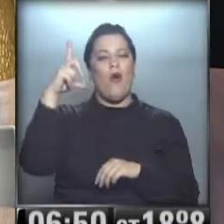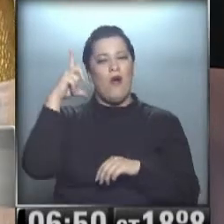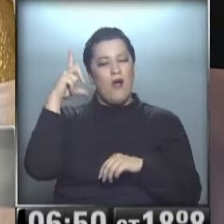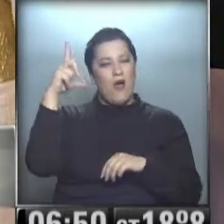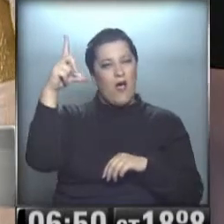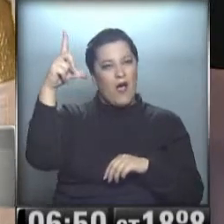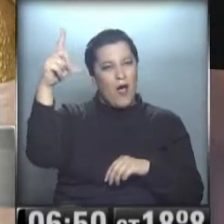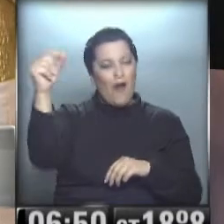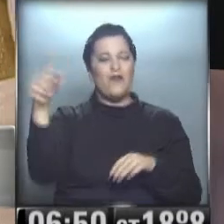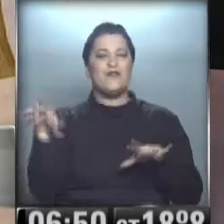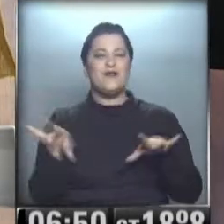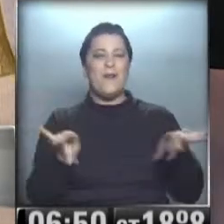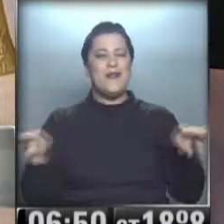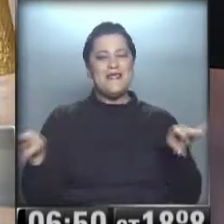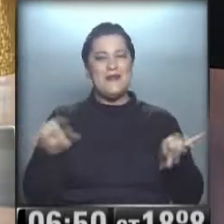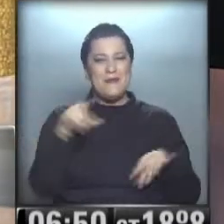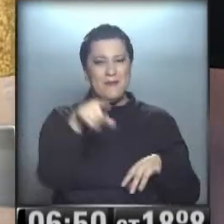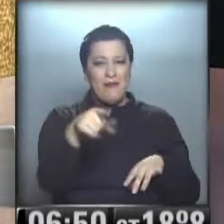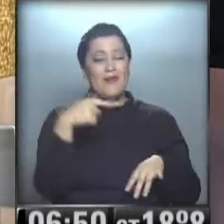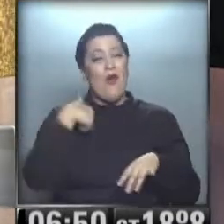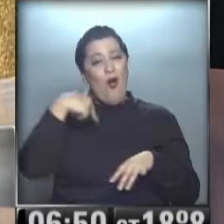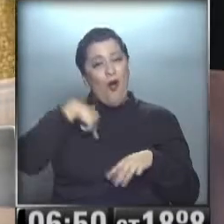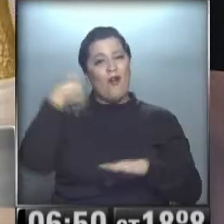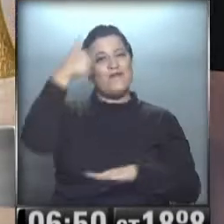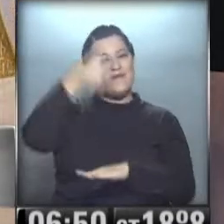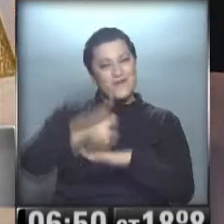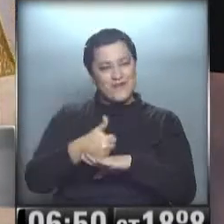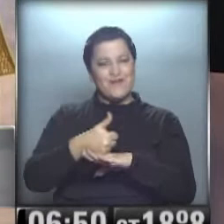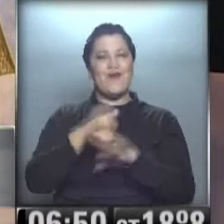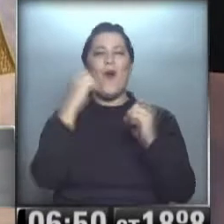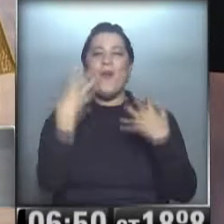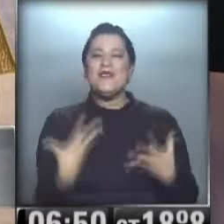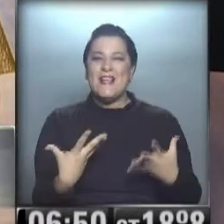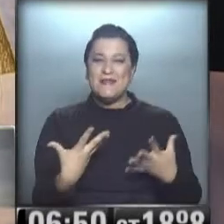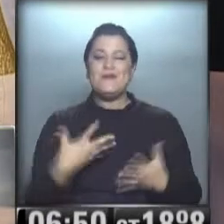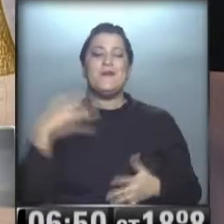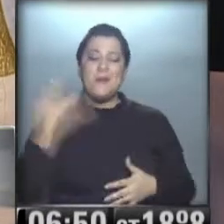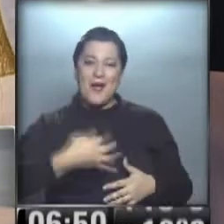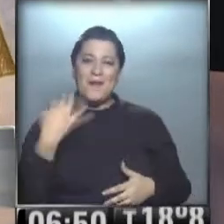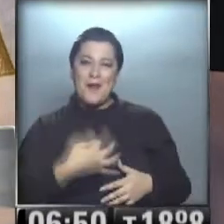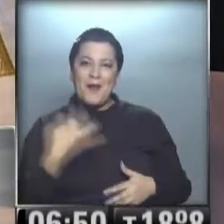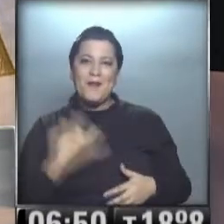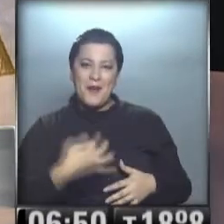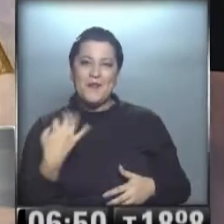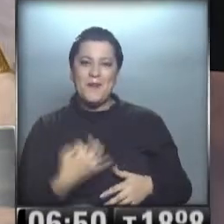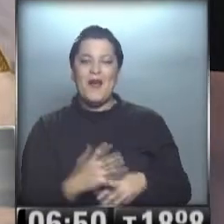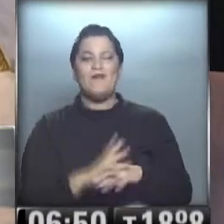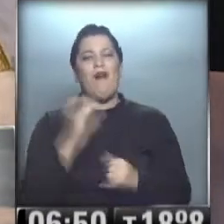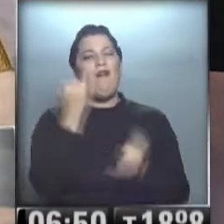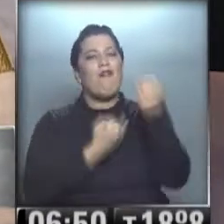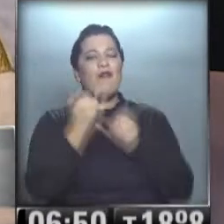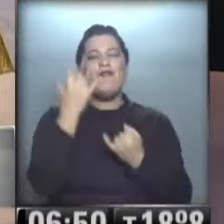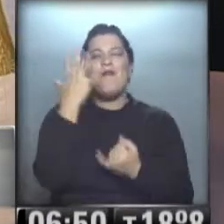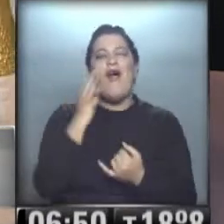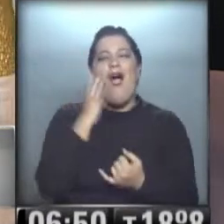vino a compartir una madrugada con nosotros. ¿Cómo estás, mi amor? Bien, bien, bien. ¿Por qué no me contás algo de